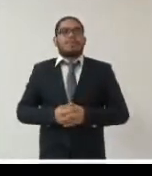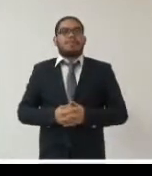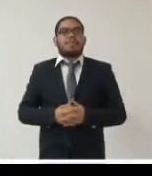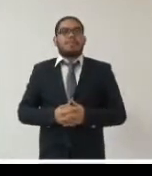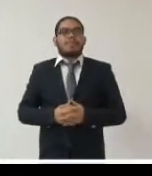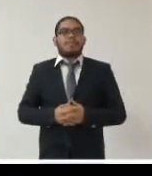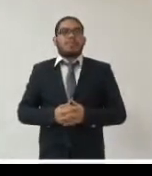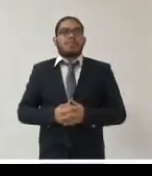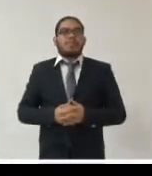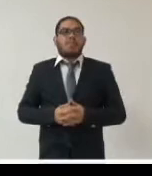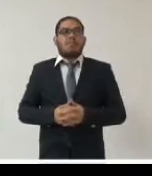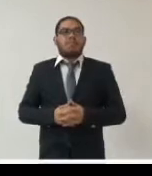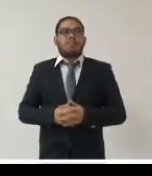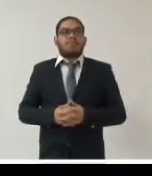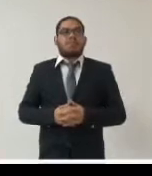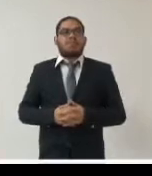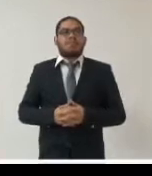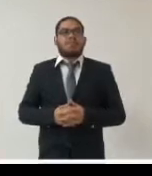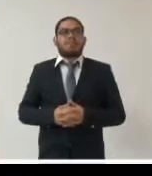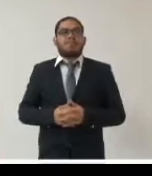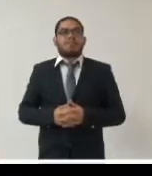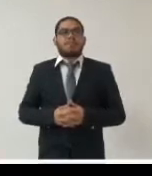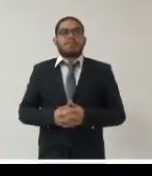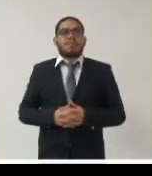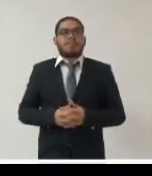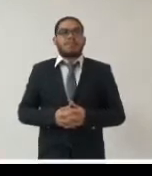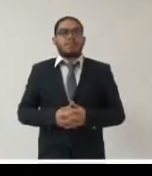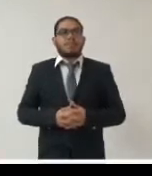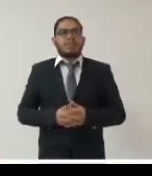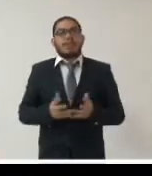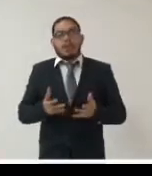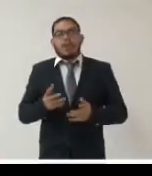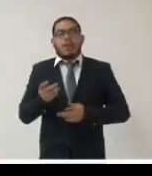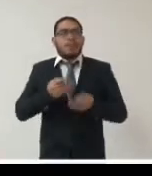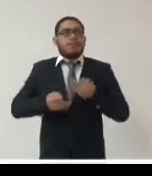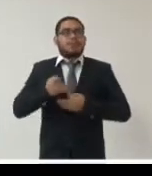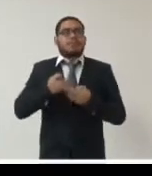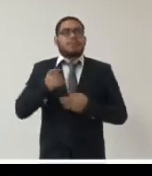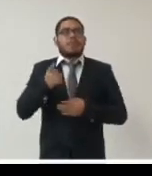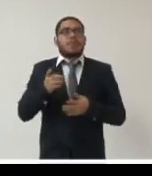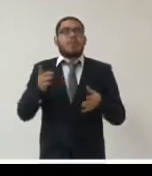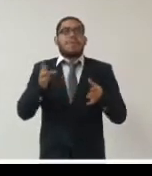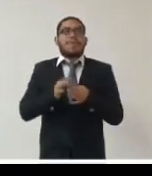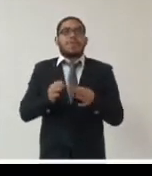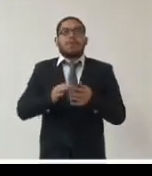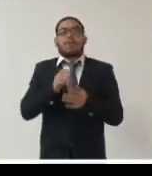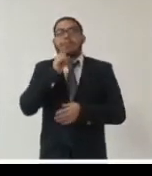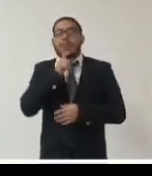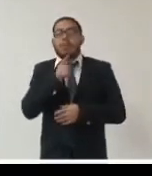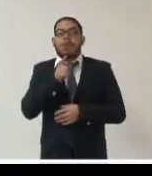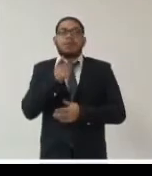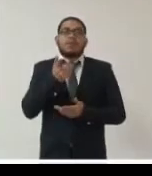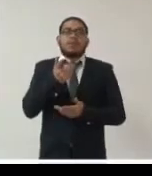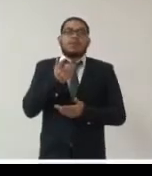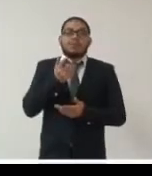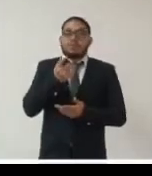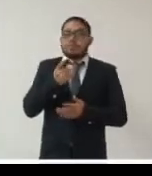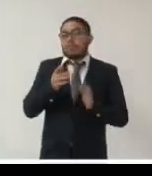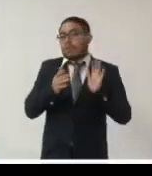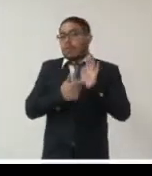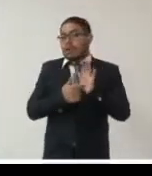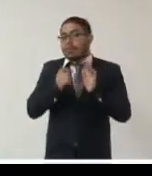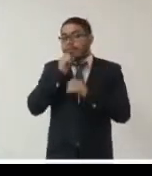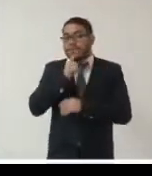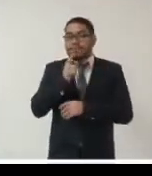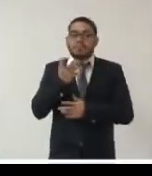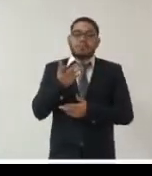este prácticamente todos ponen de manifiesto el que tenemos que contar con un modelo